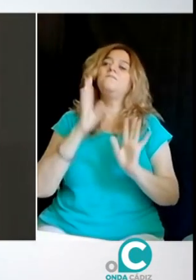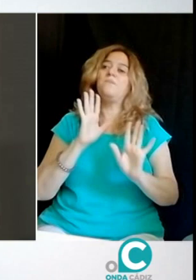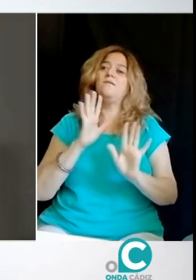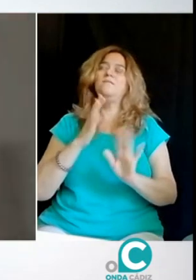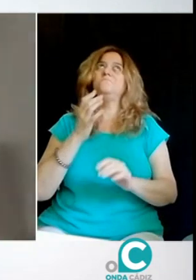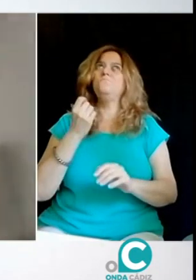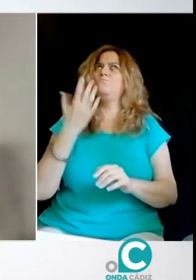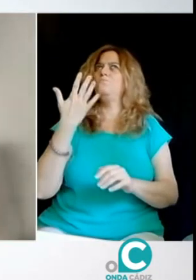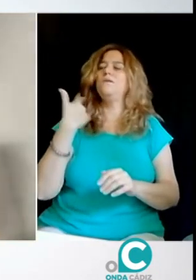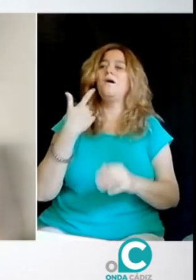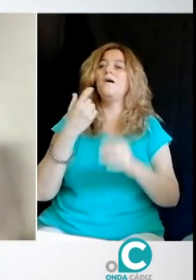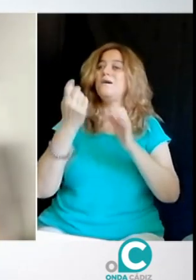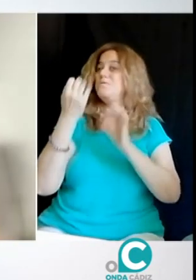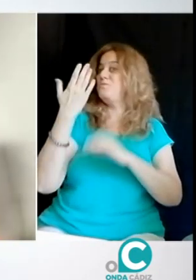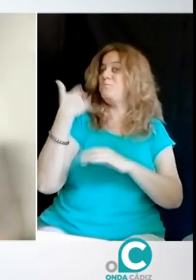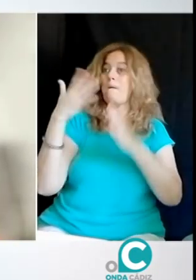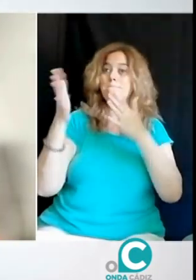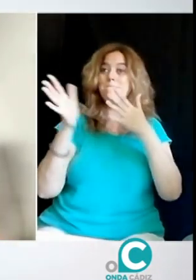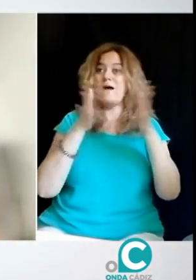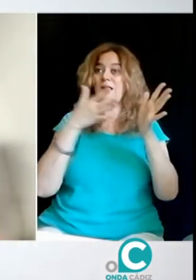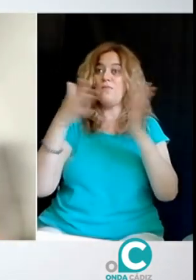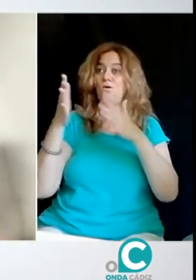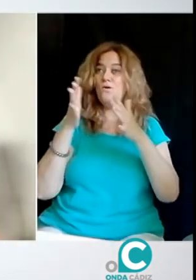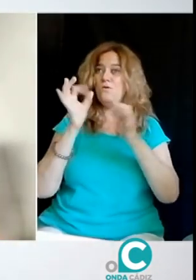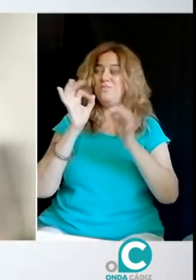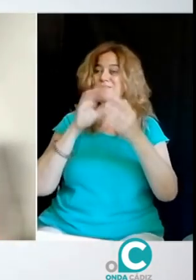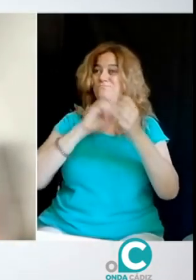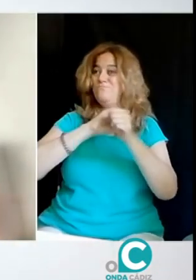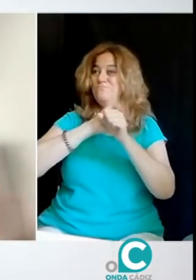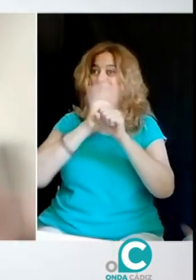se comunicará de una manera u otra o necesitará una atención u otra.